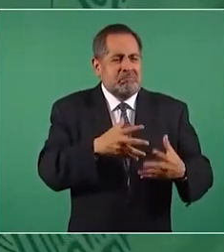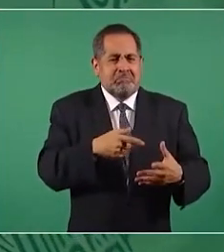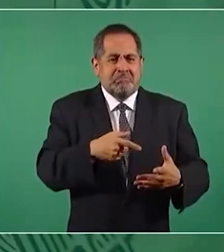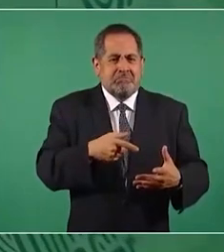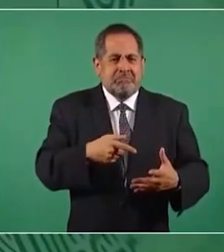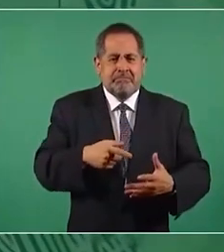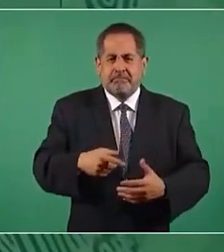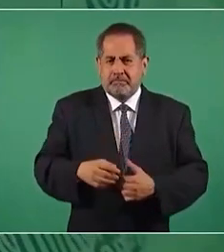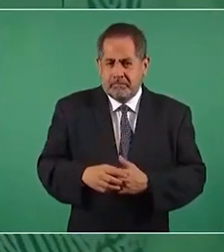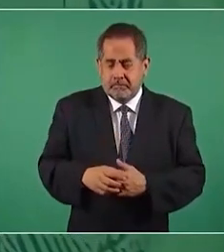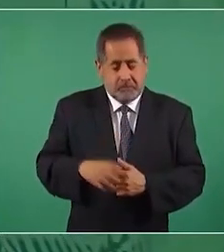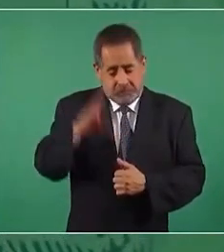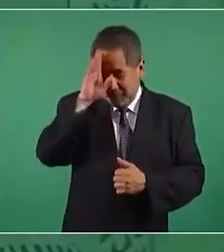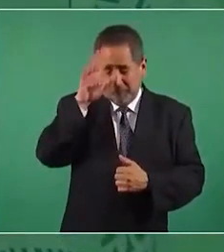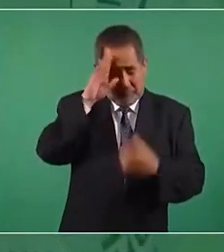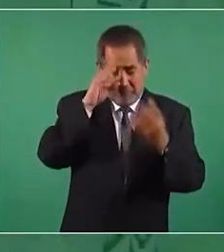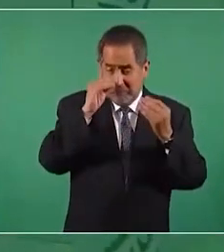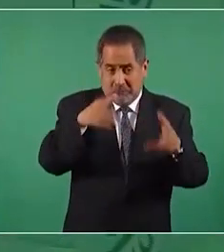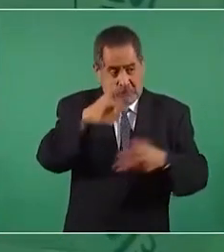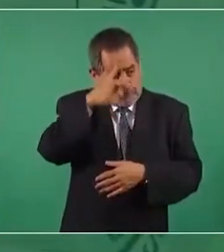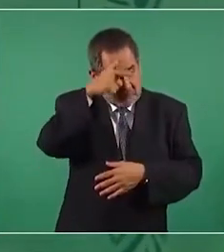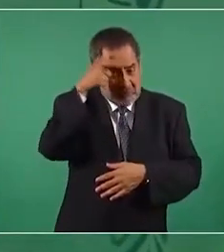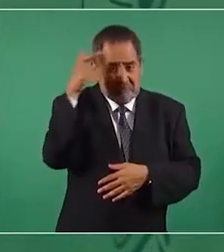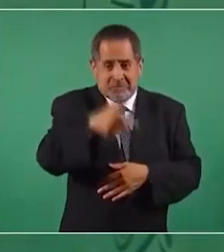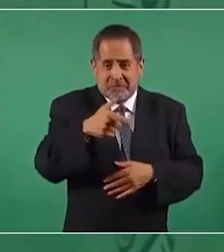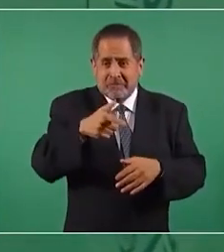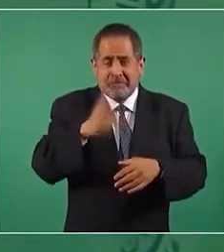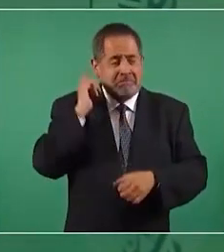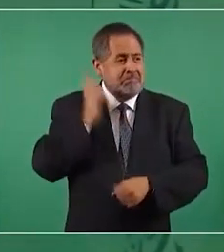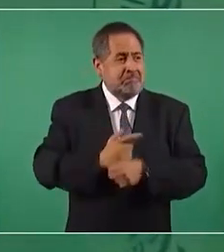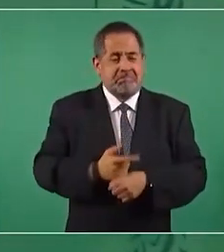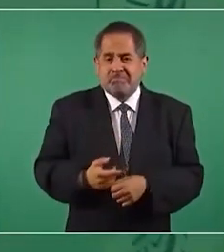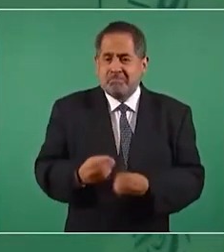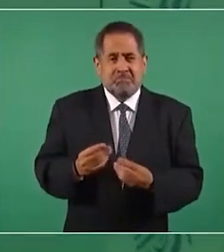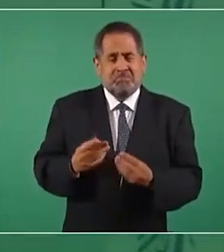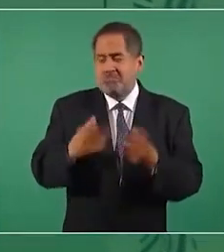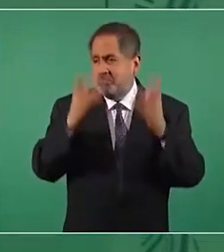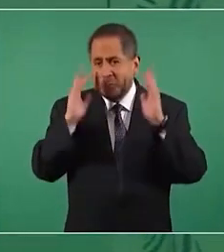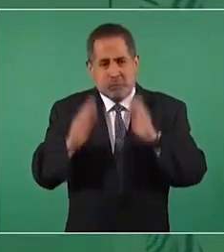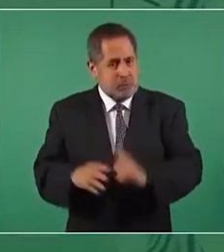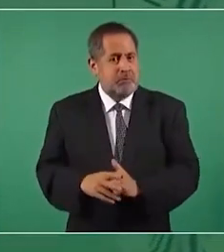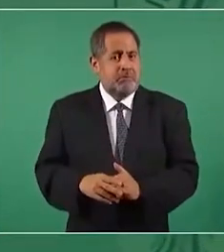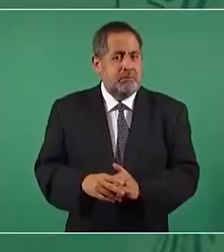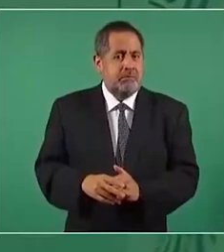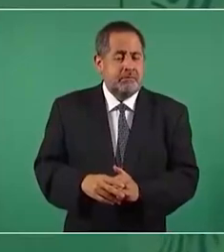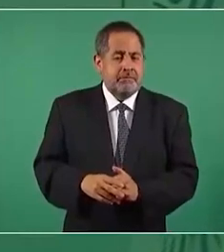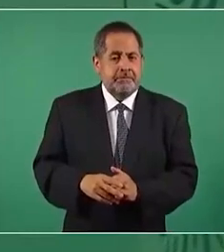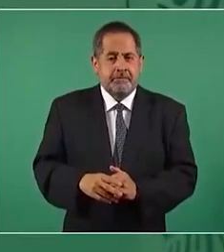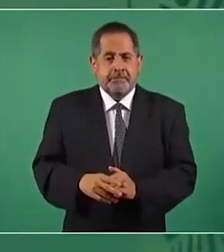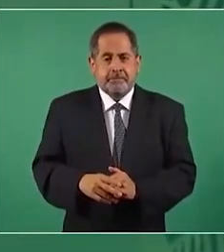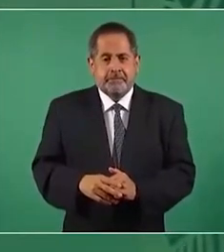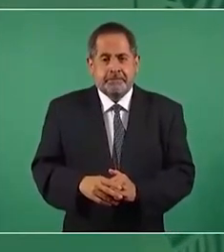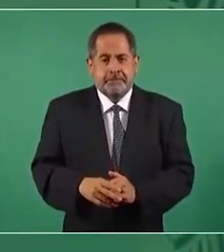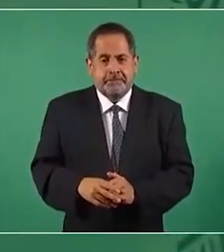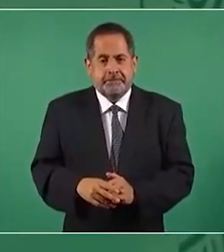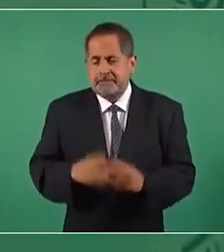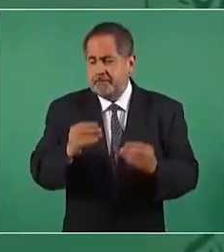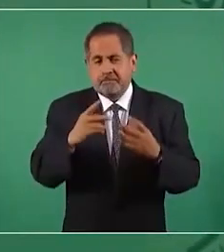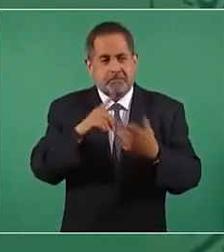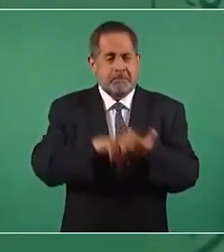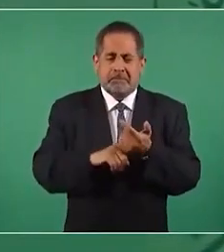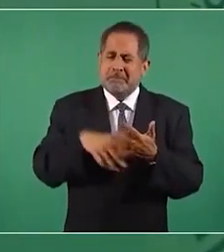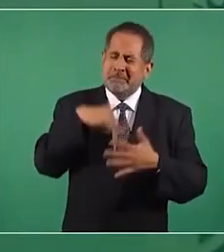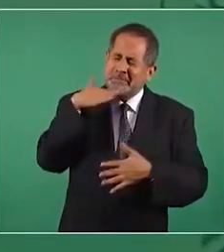Fue superior a lo que yo imaginaba. Lo que hicieron. Lo que